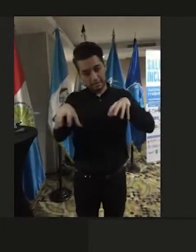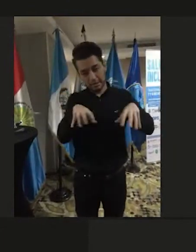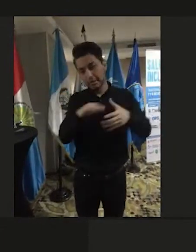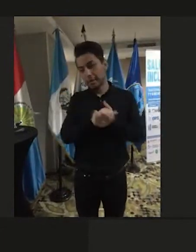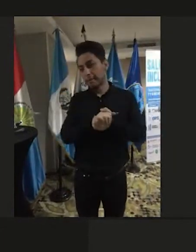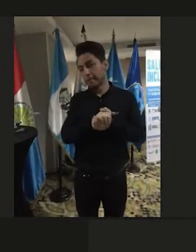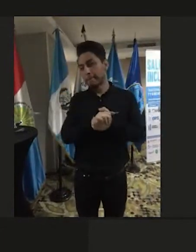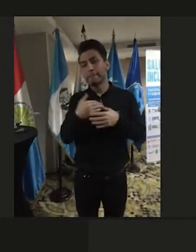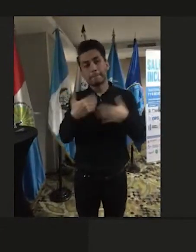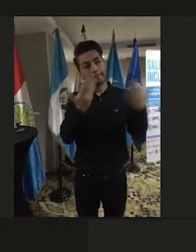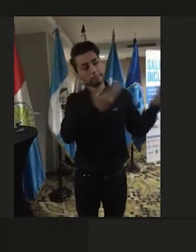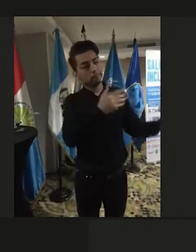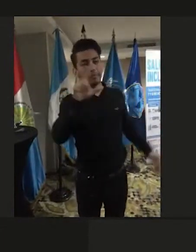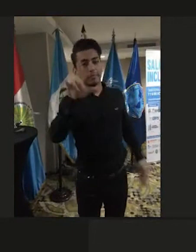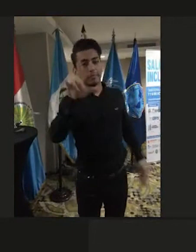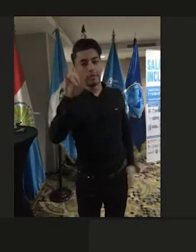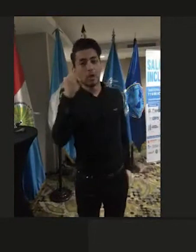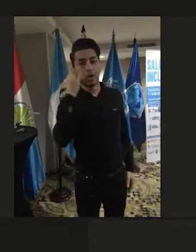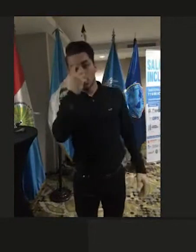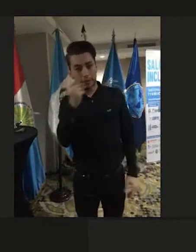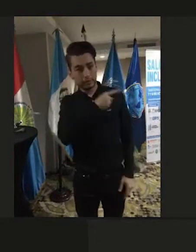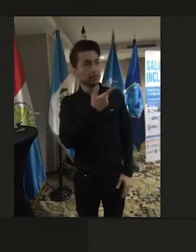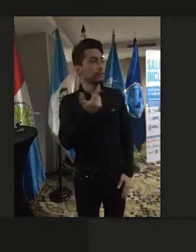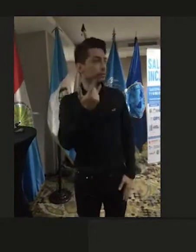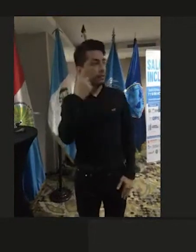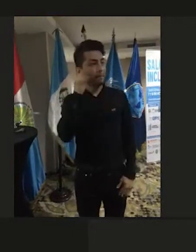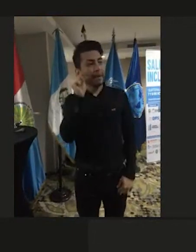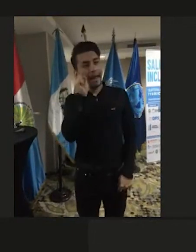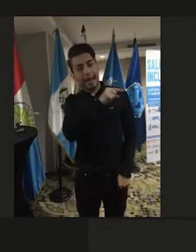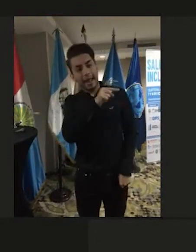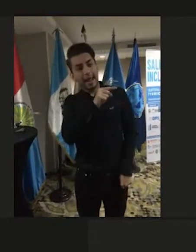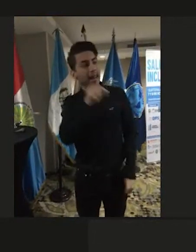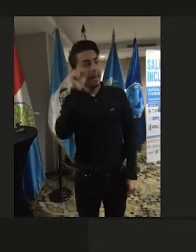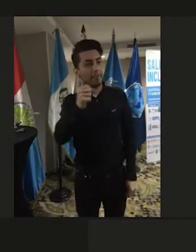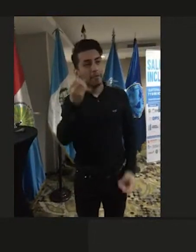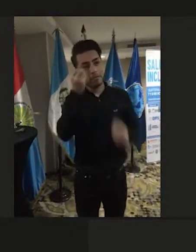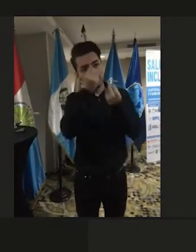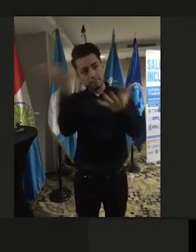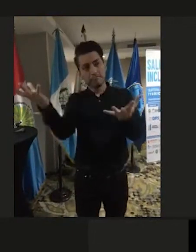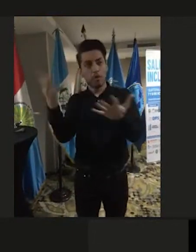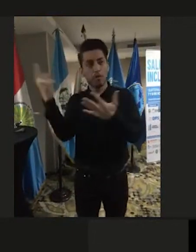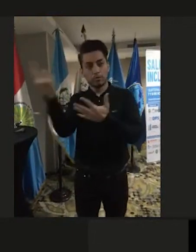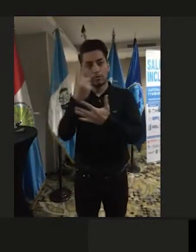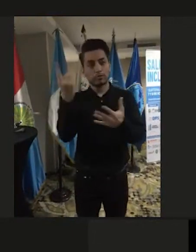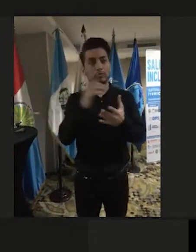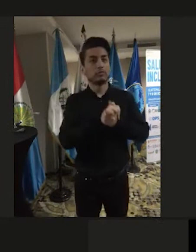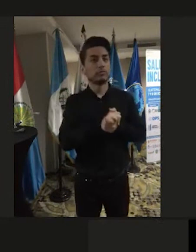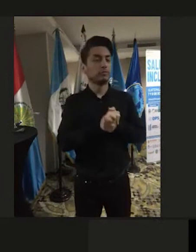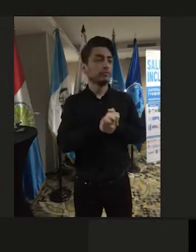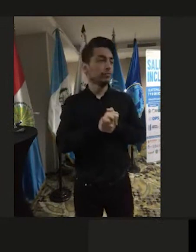ceder a Luis Beltrán, que es delegado al compañero para que entonces dé un mensaje importante a todos y a todas.